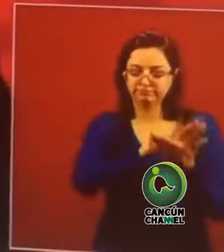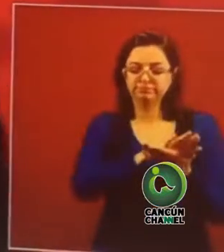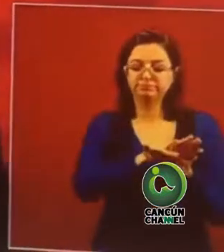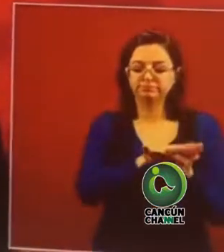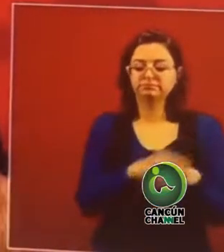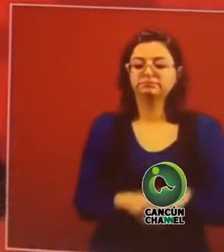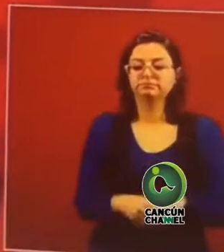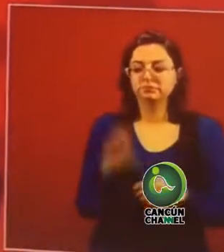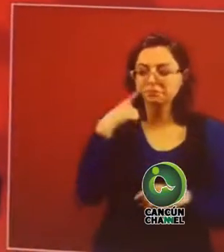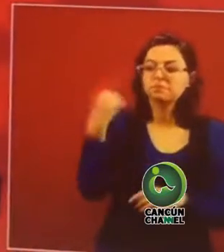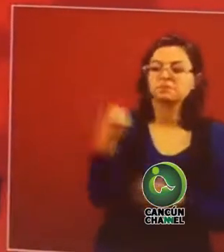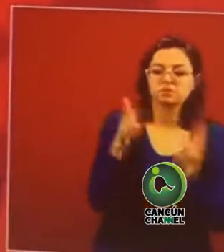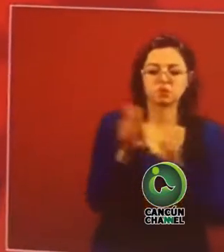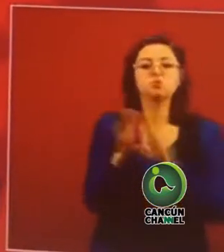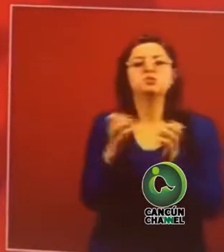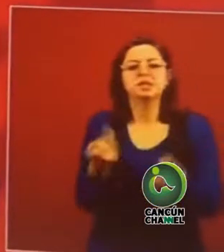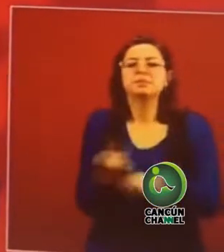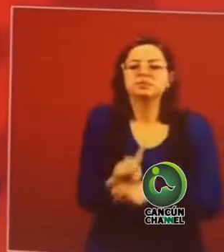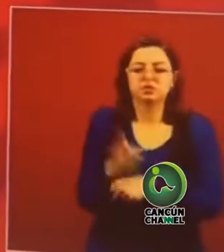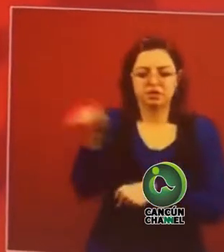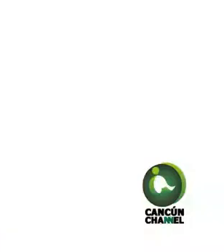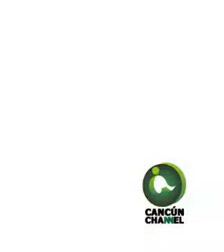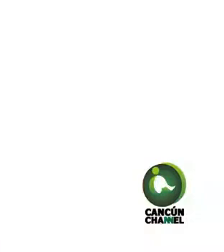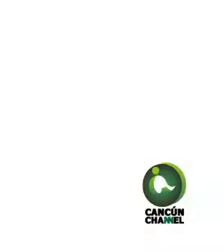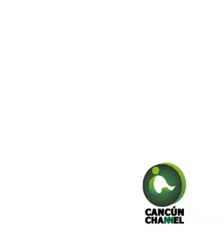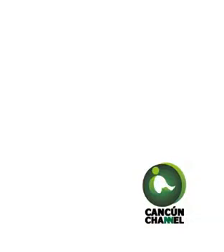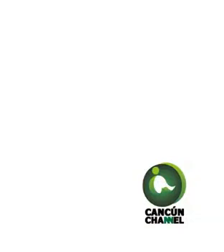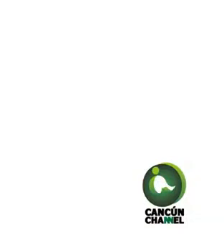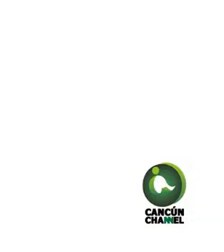de cómo está la situación de esta empresa.